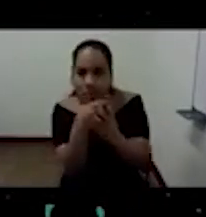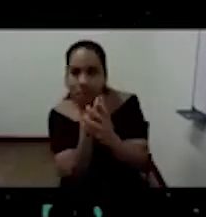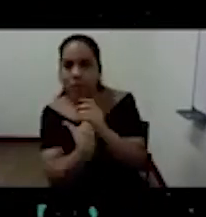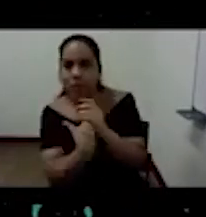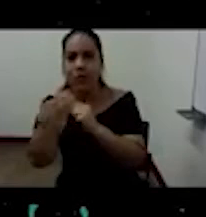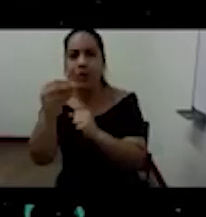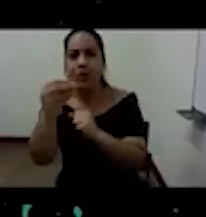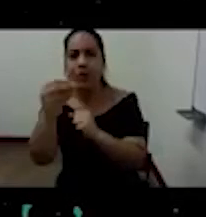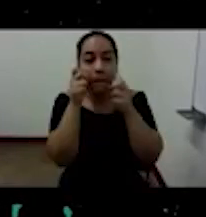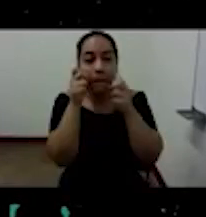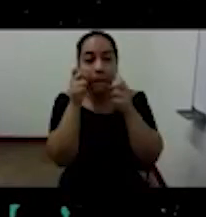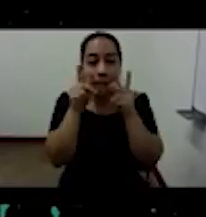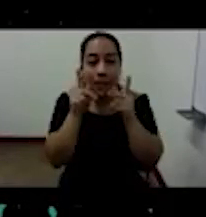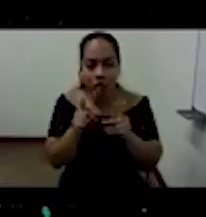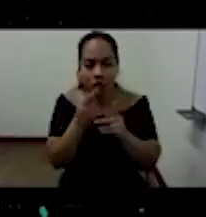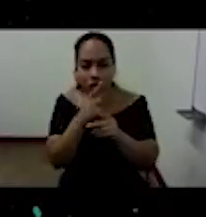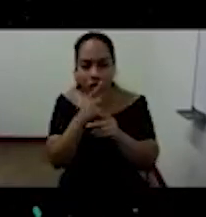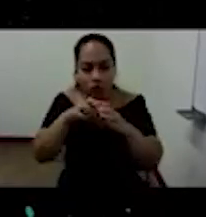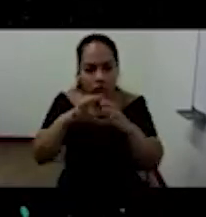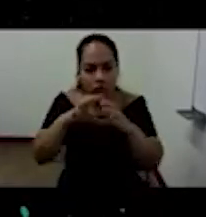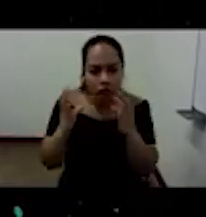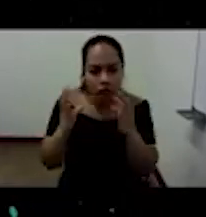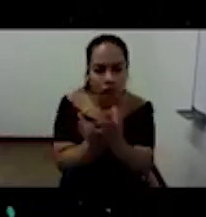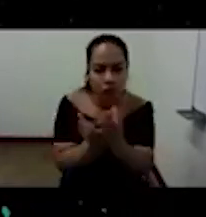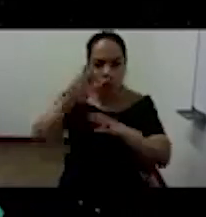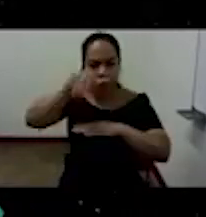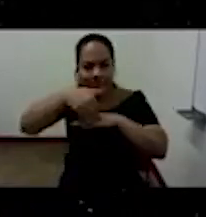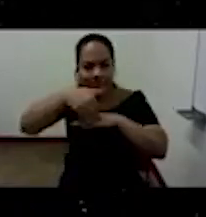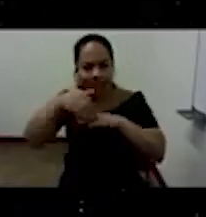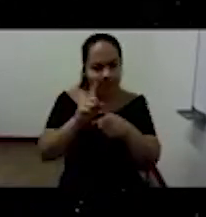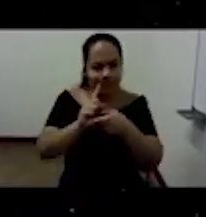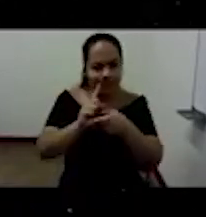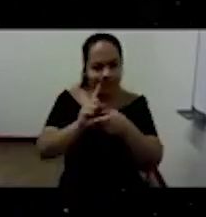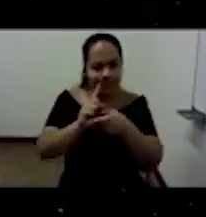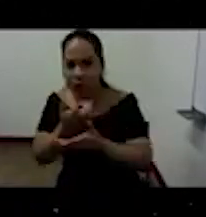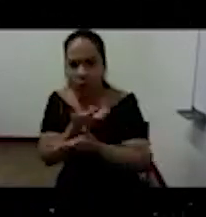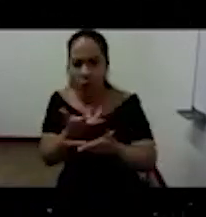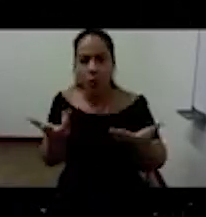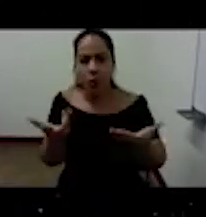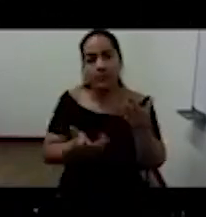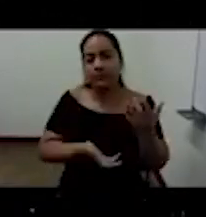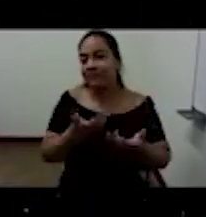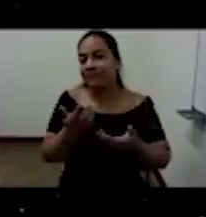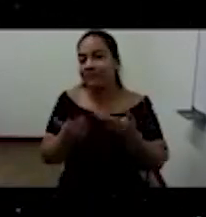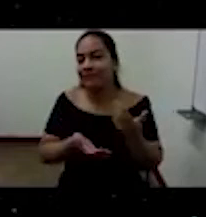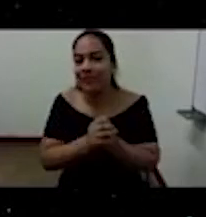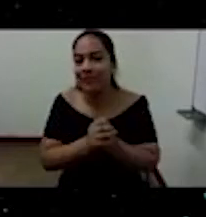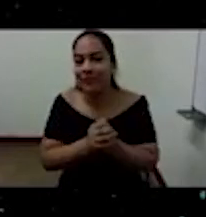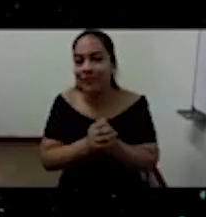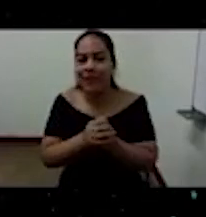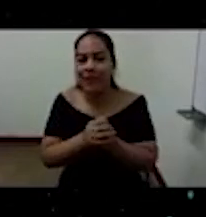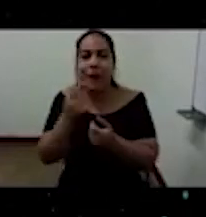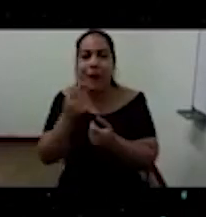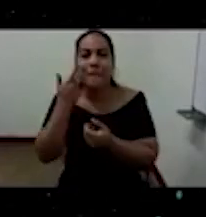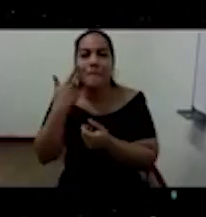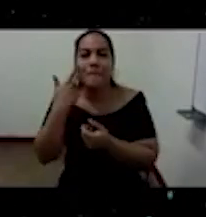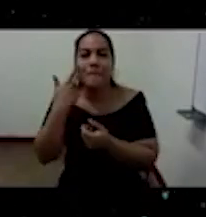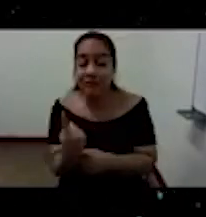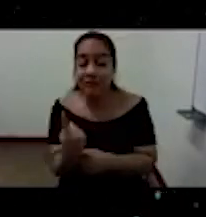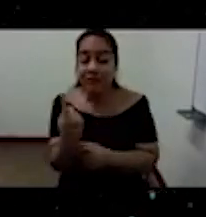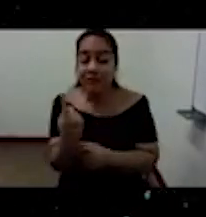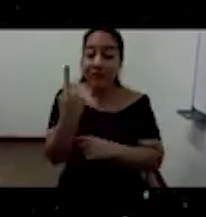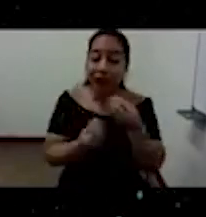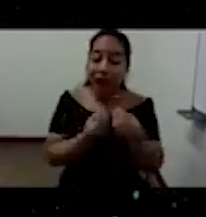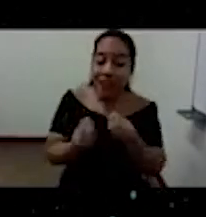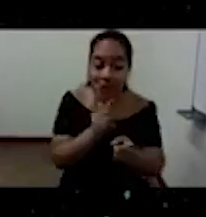es la medida de todo lo que que determina su historia